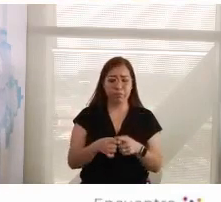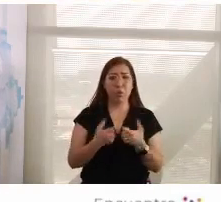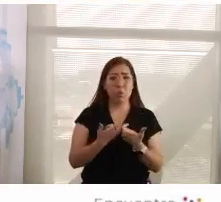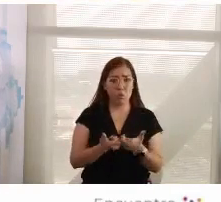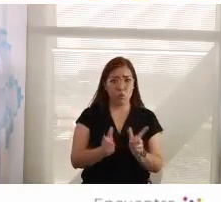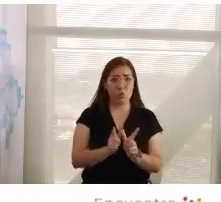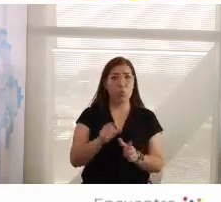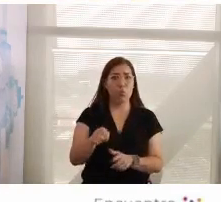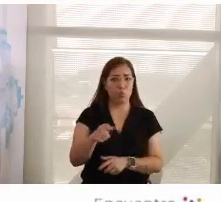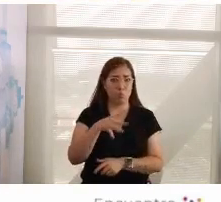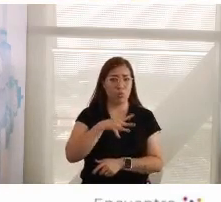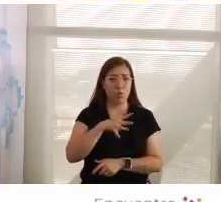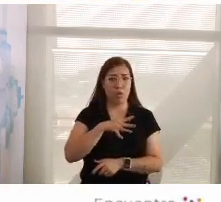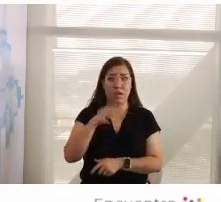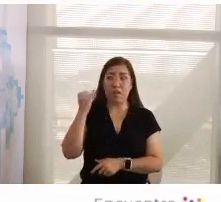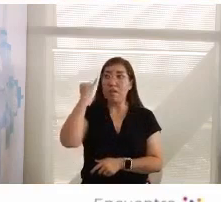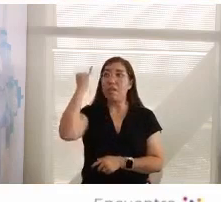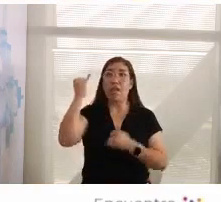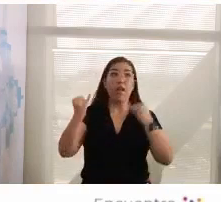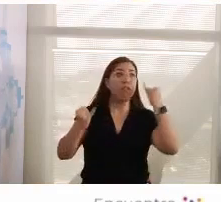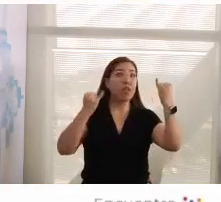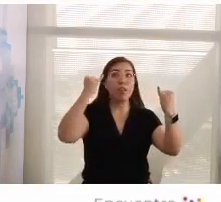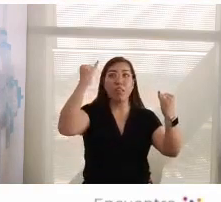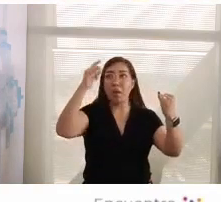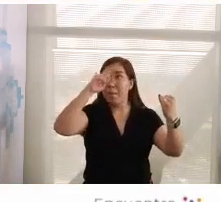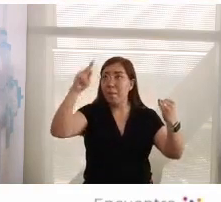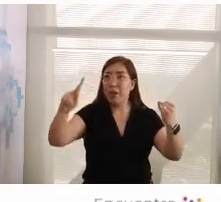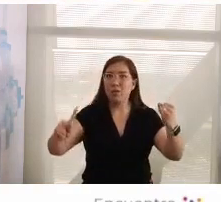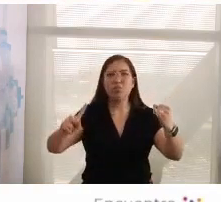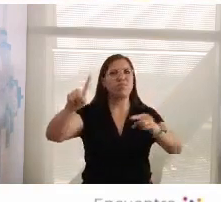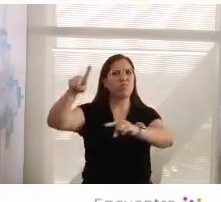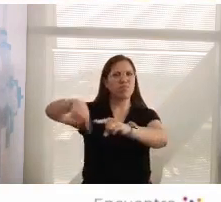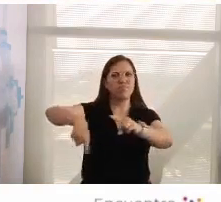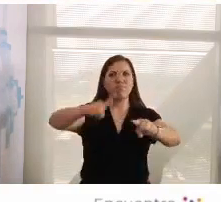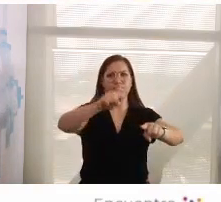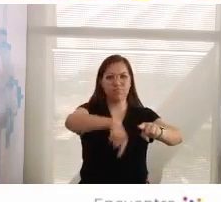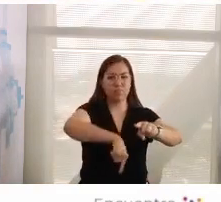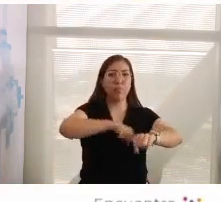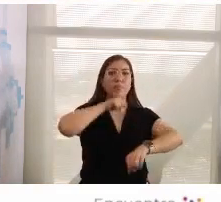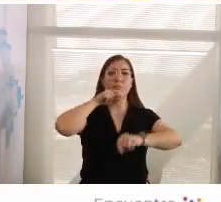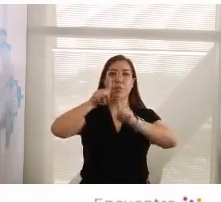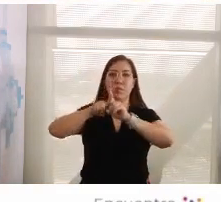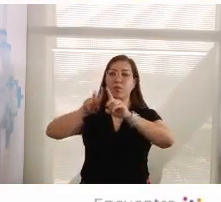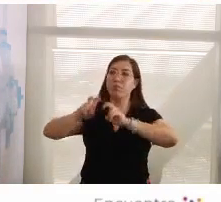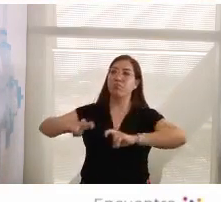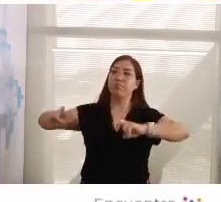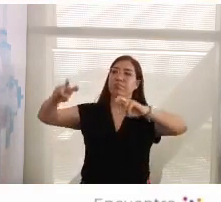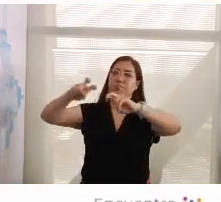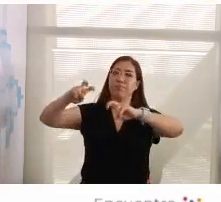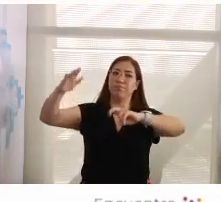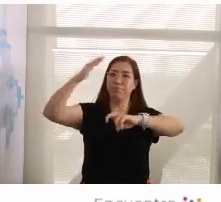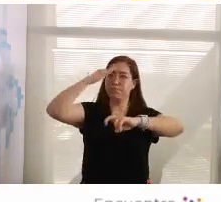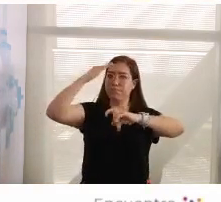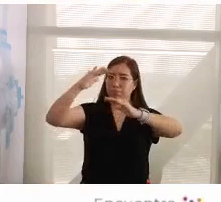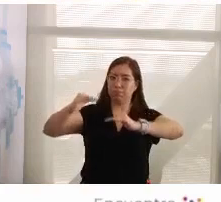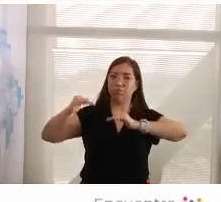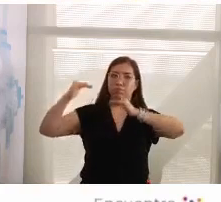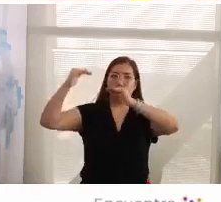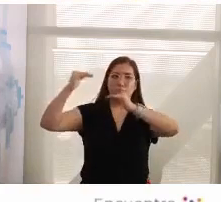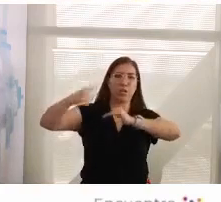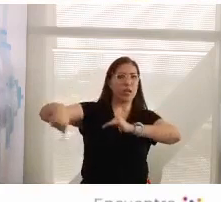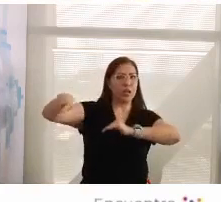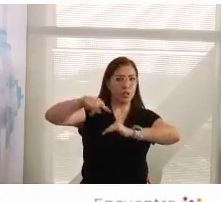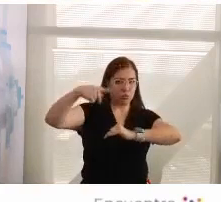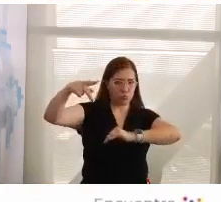las peores iniciativas y tenemos a la Suprema Corte que ha logrado hacer ese